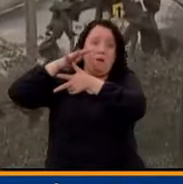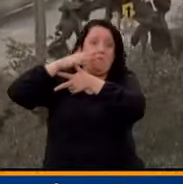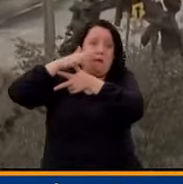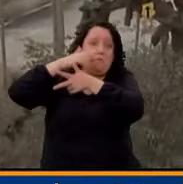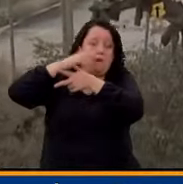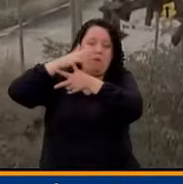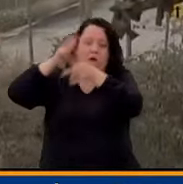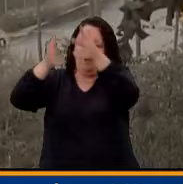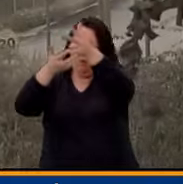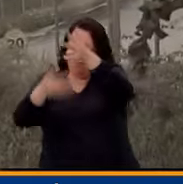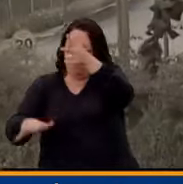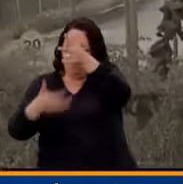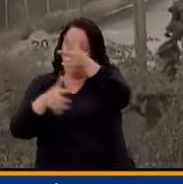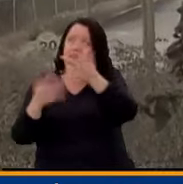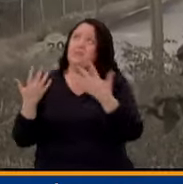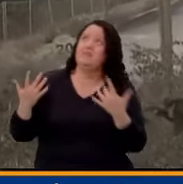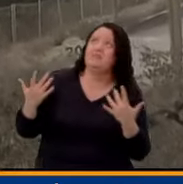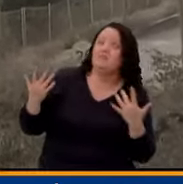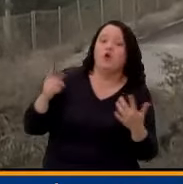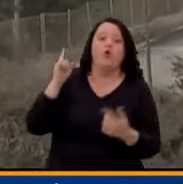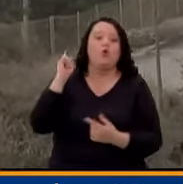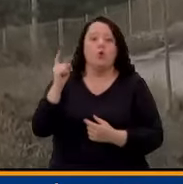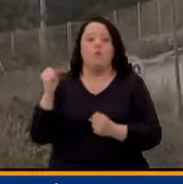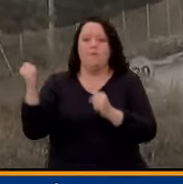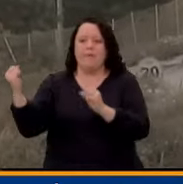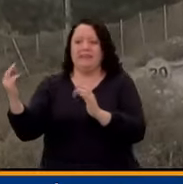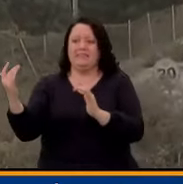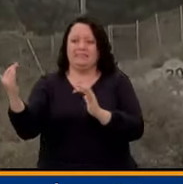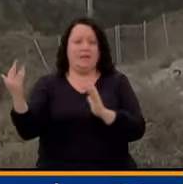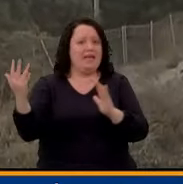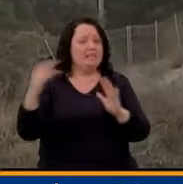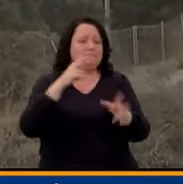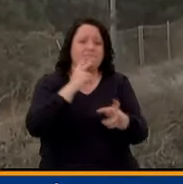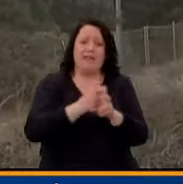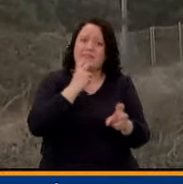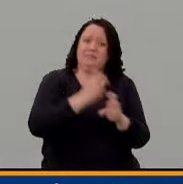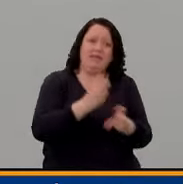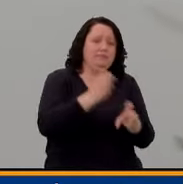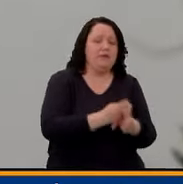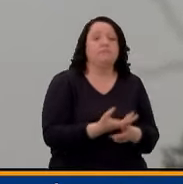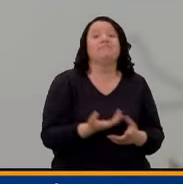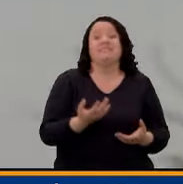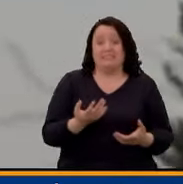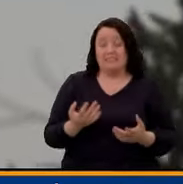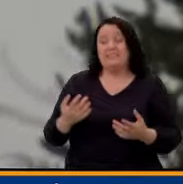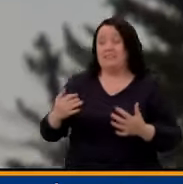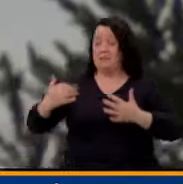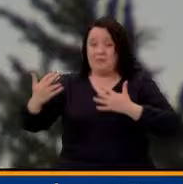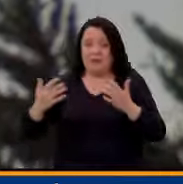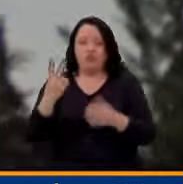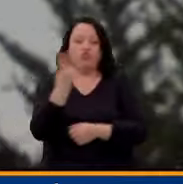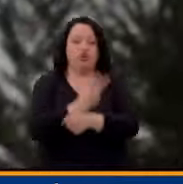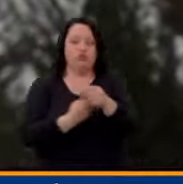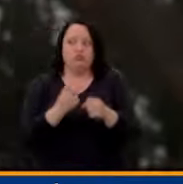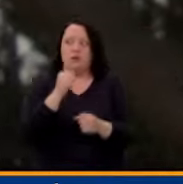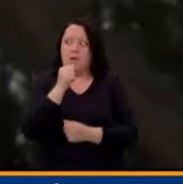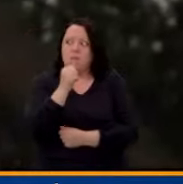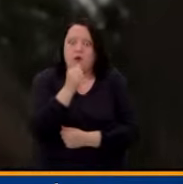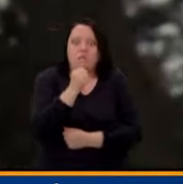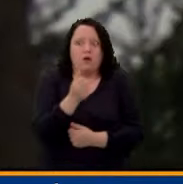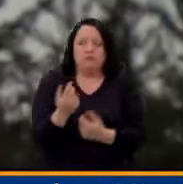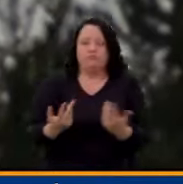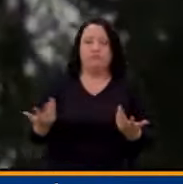las descargas, porque es que cada vez es más complicada la situación. Sí, la situación nos ha avanzado en las últimas dos horas, las circunstancias de